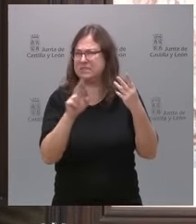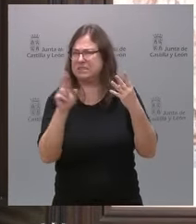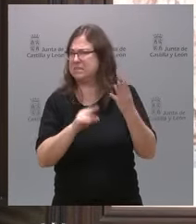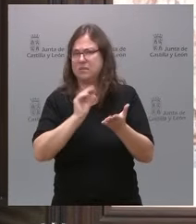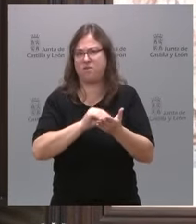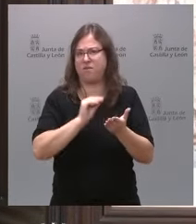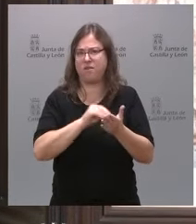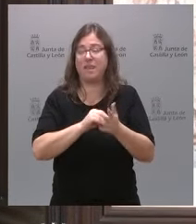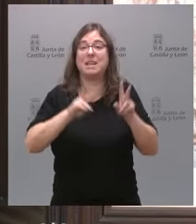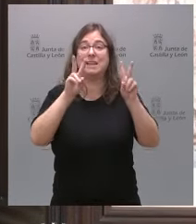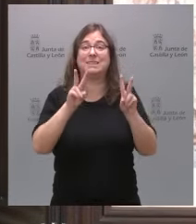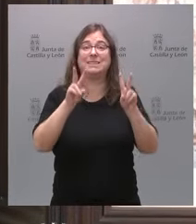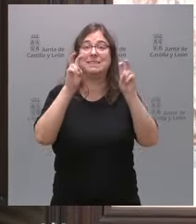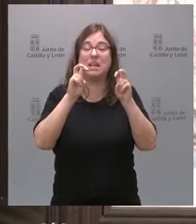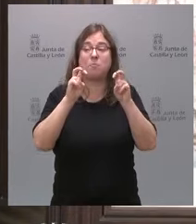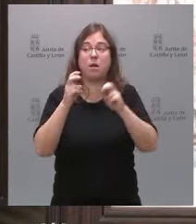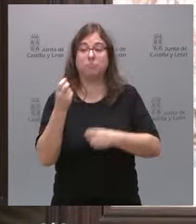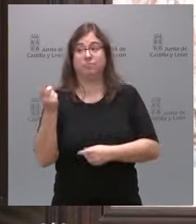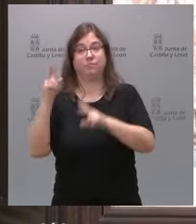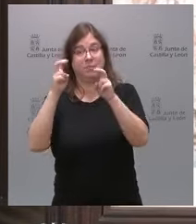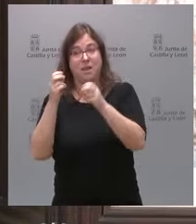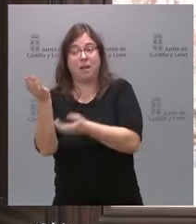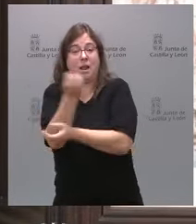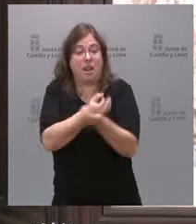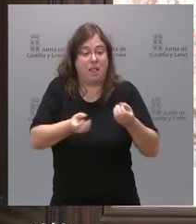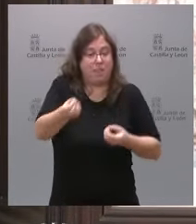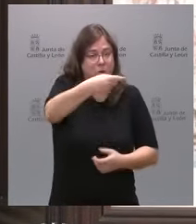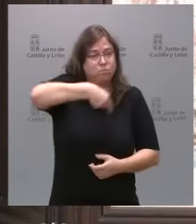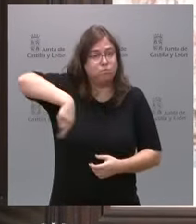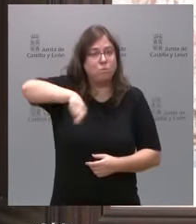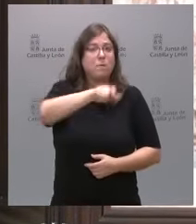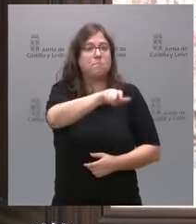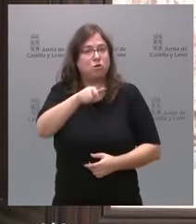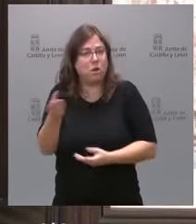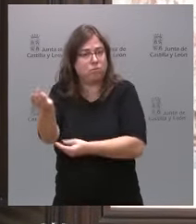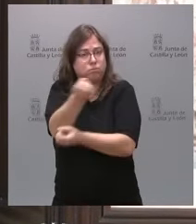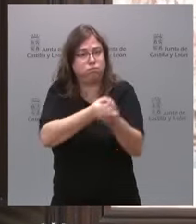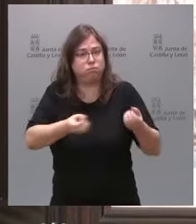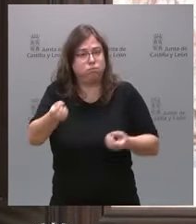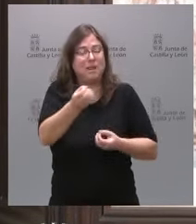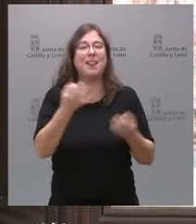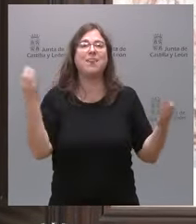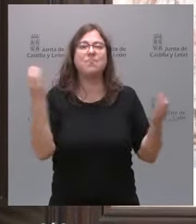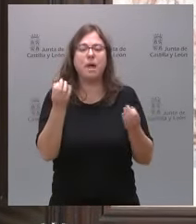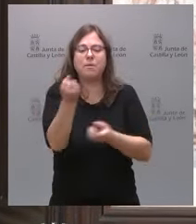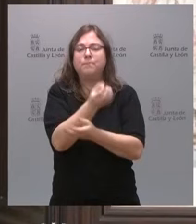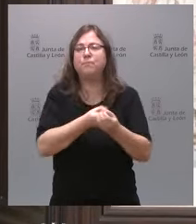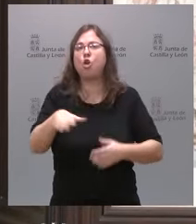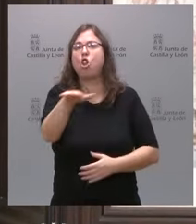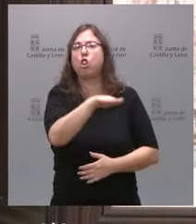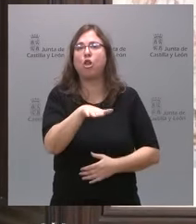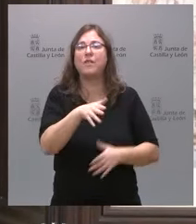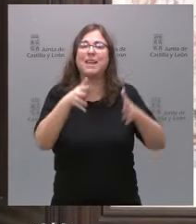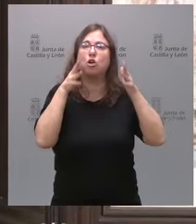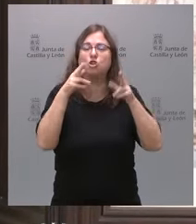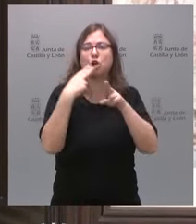Las cuestiones multilaterales tienen que discutirse en el Consejo